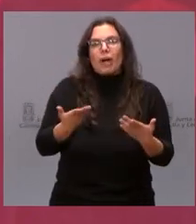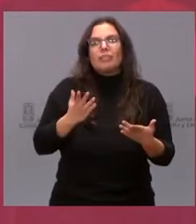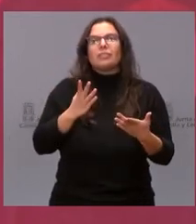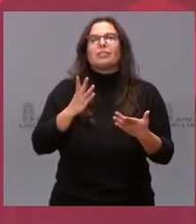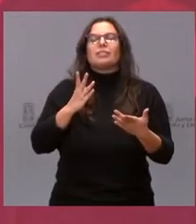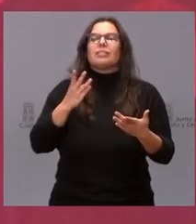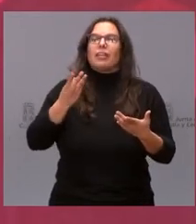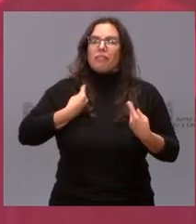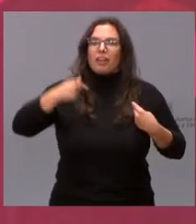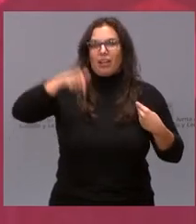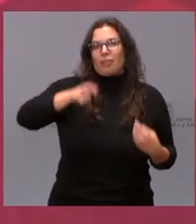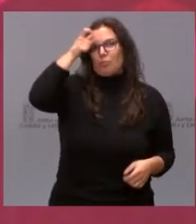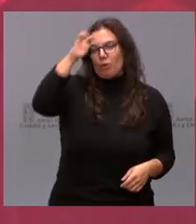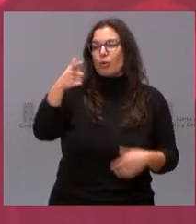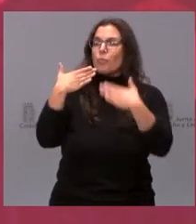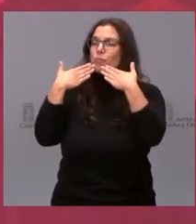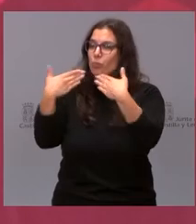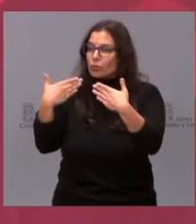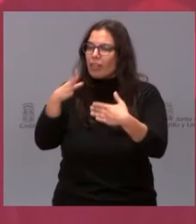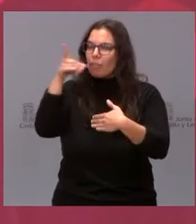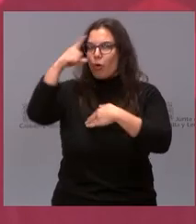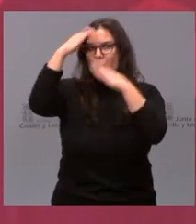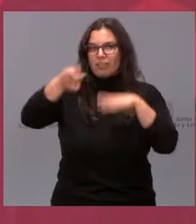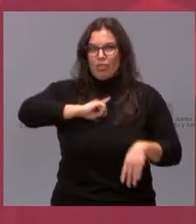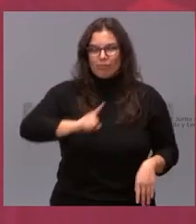a esta localidad. Muchas gracias por su atención.